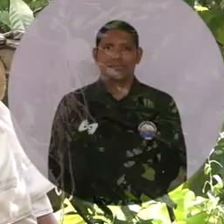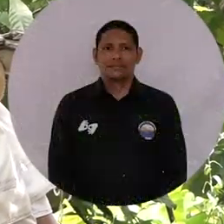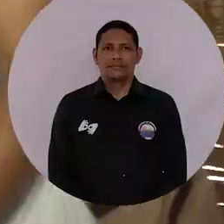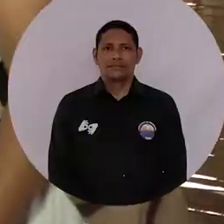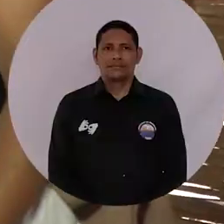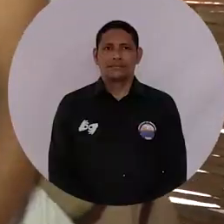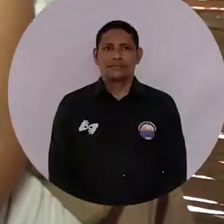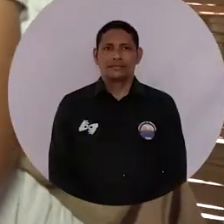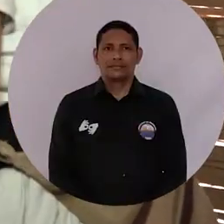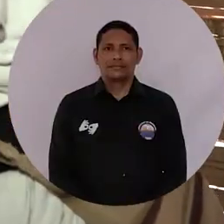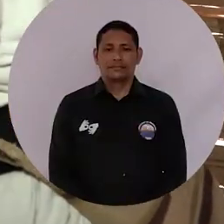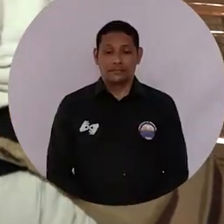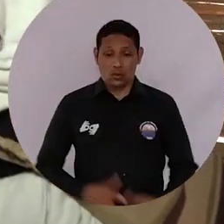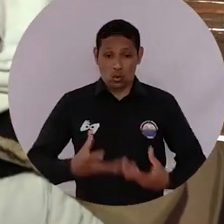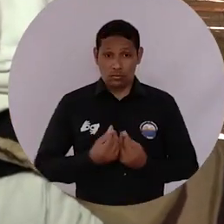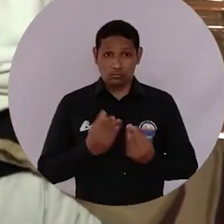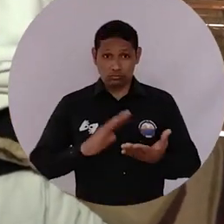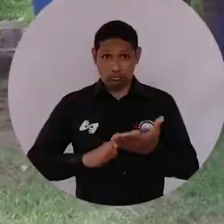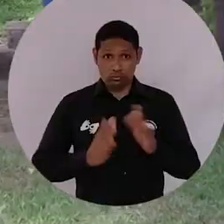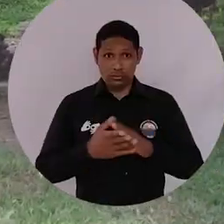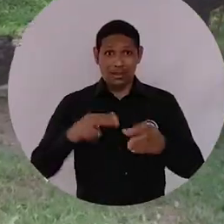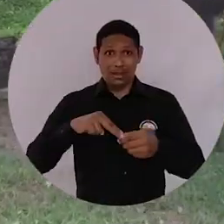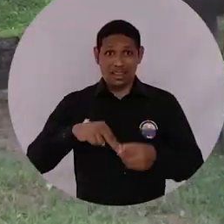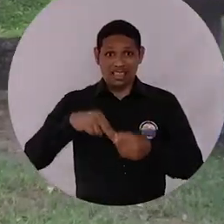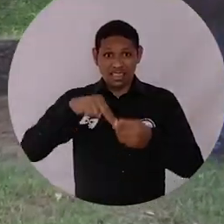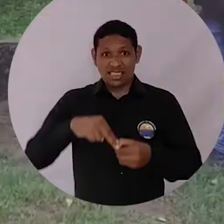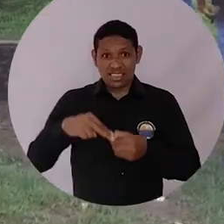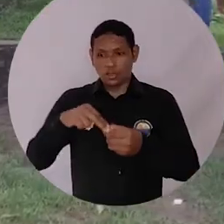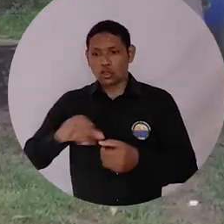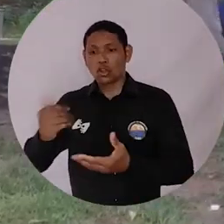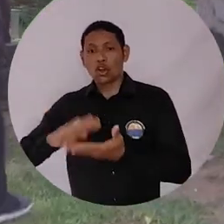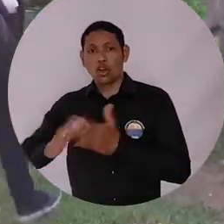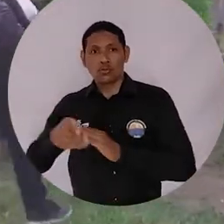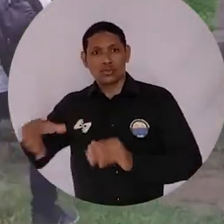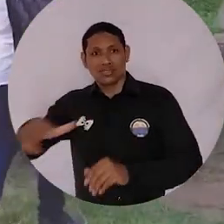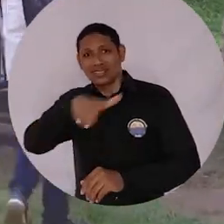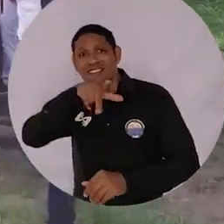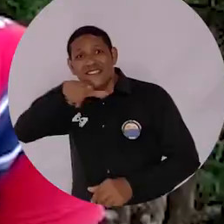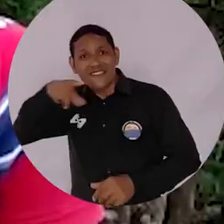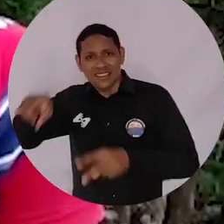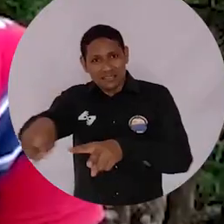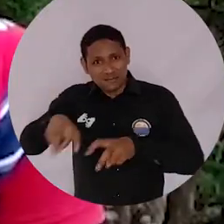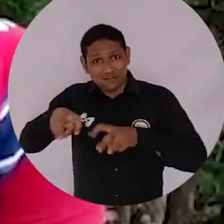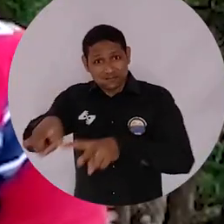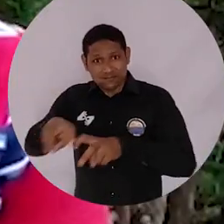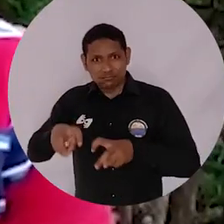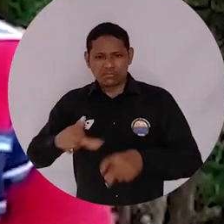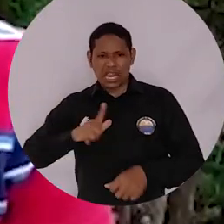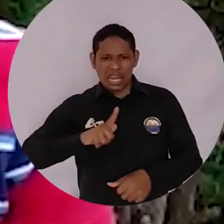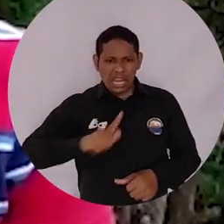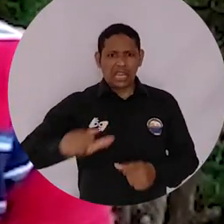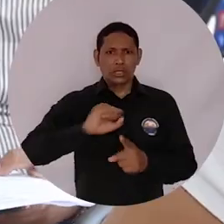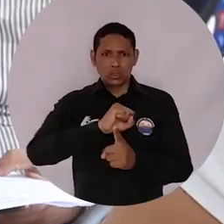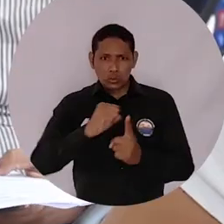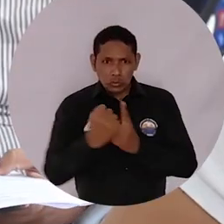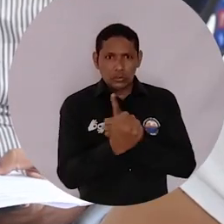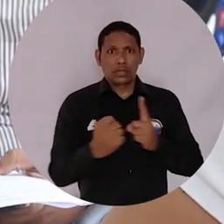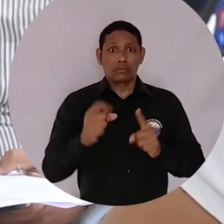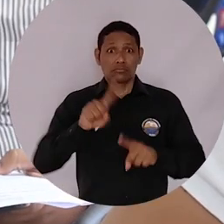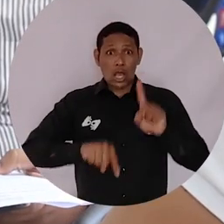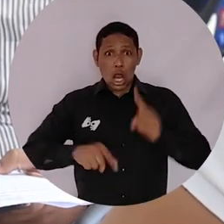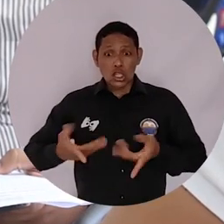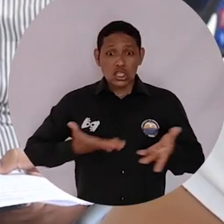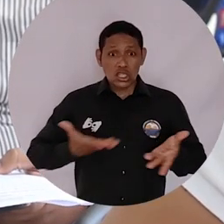Miembros de comunidades indígenas y campesinas de la Sierra Nevada de Santa Marta, líderes sociales, servidores públicos y